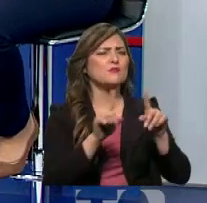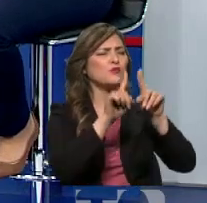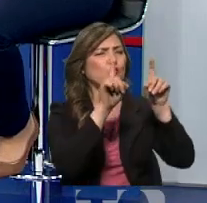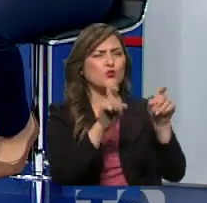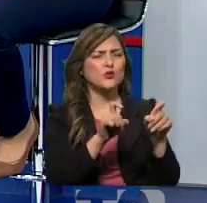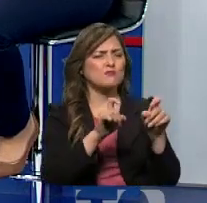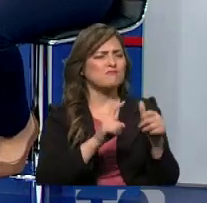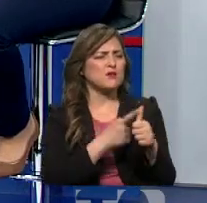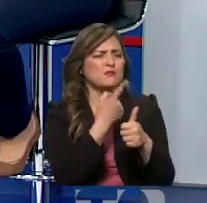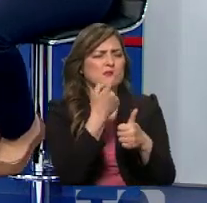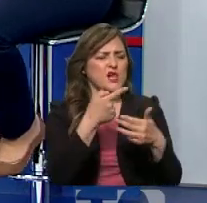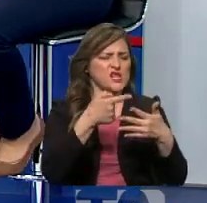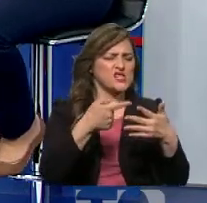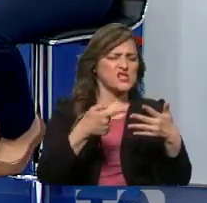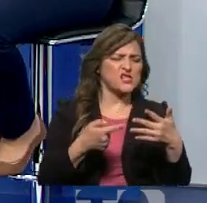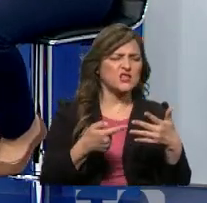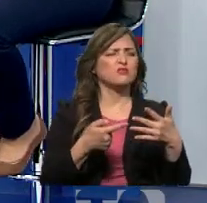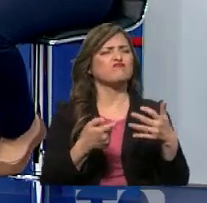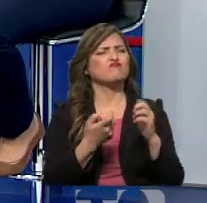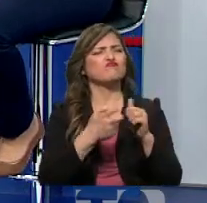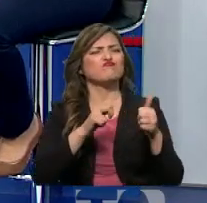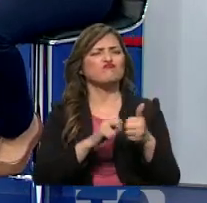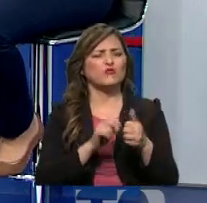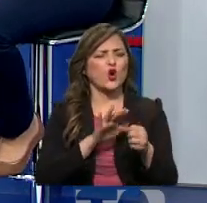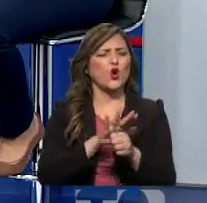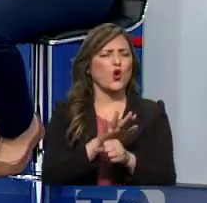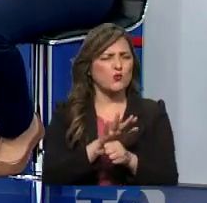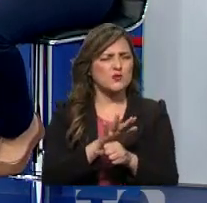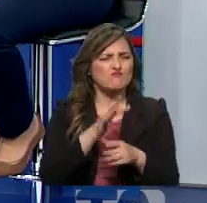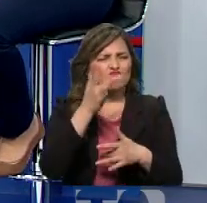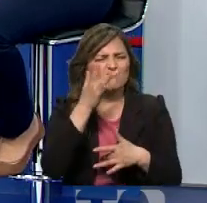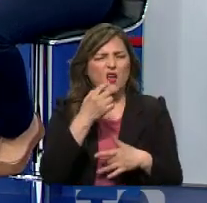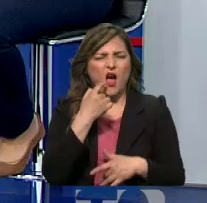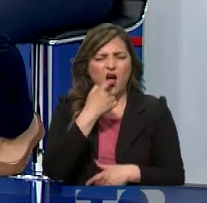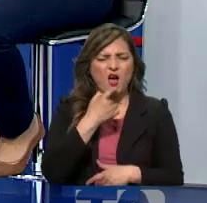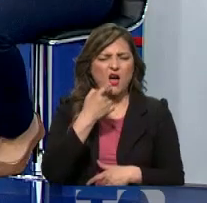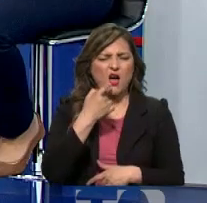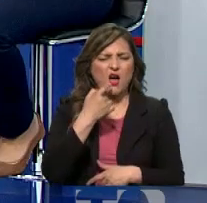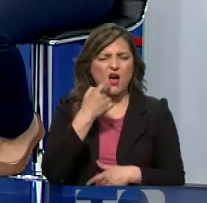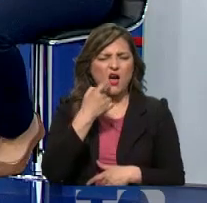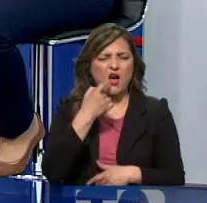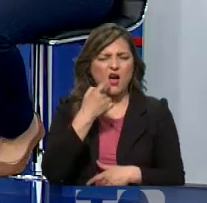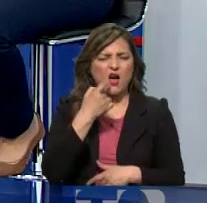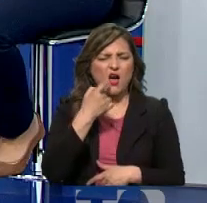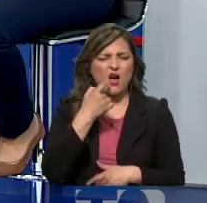signos principales de la COVID-19 en relación a la otorrinolaringología.